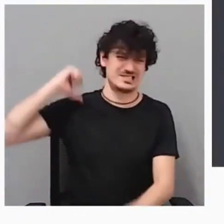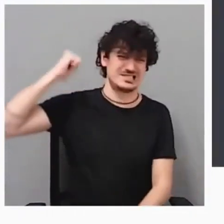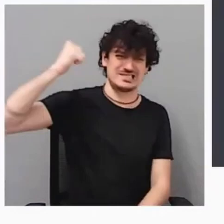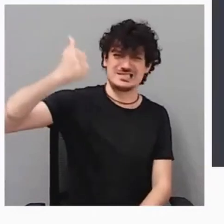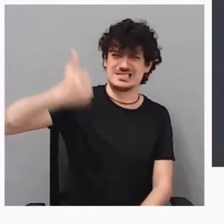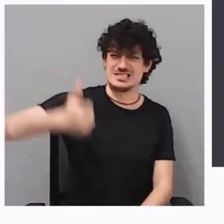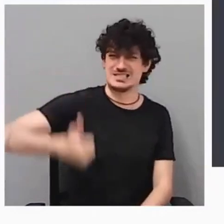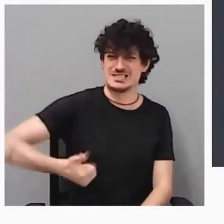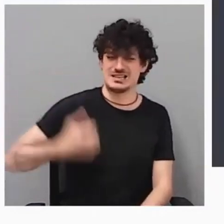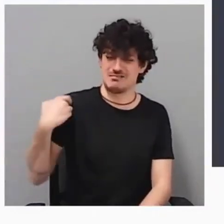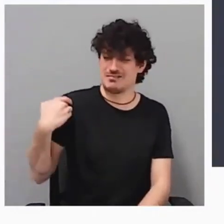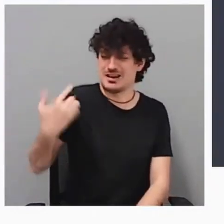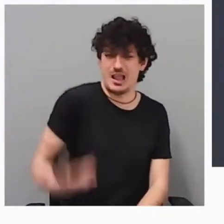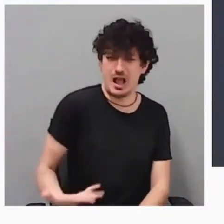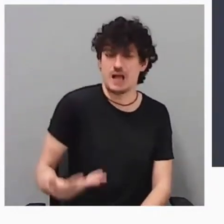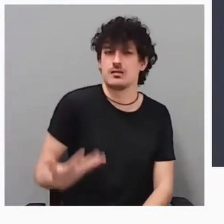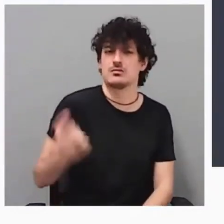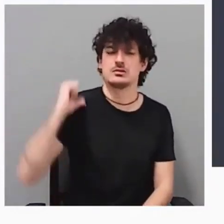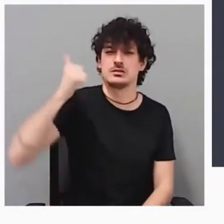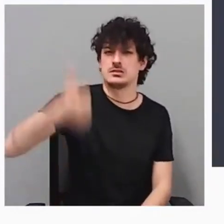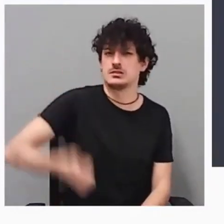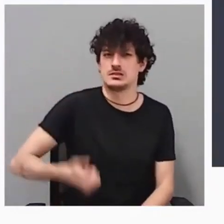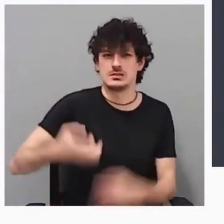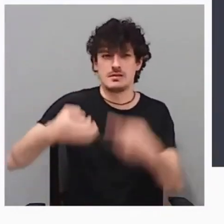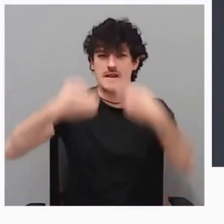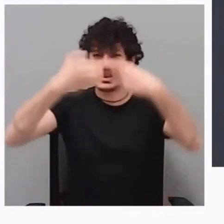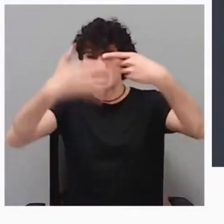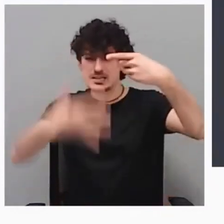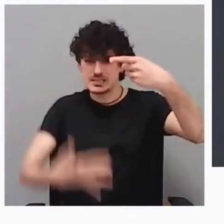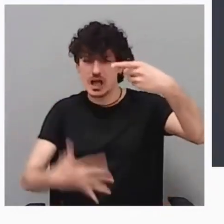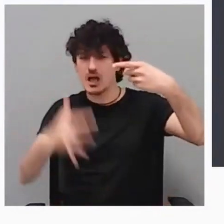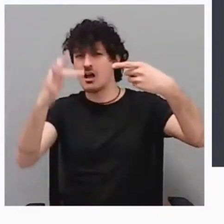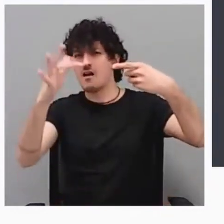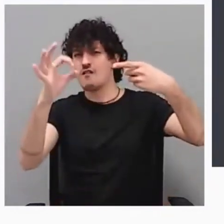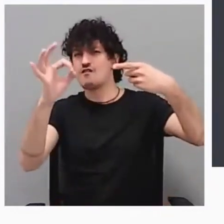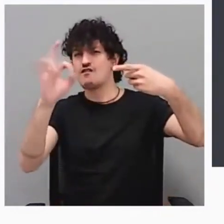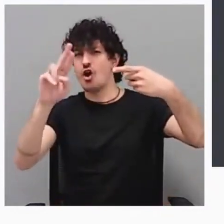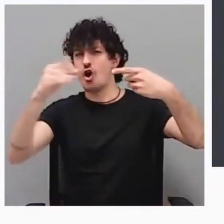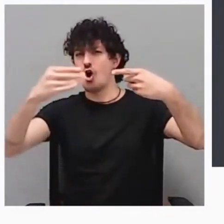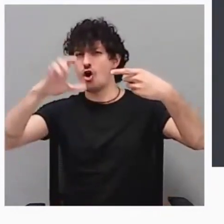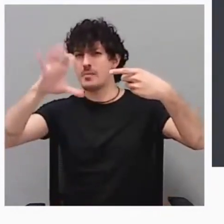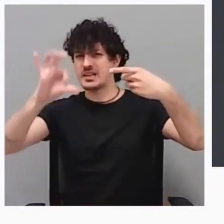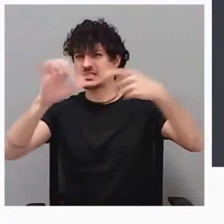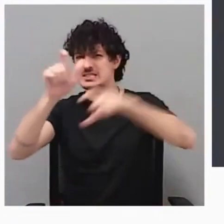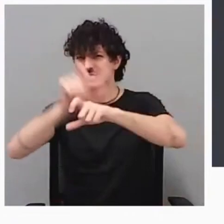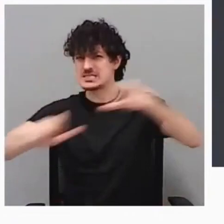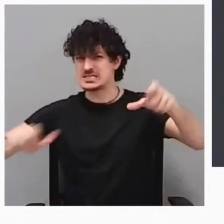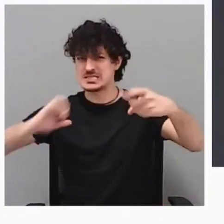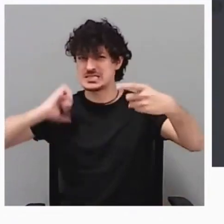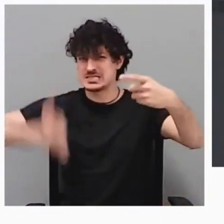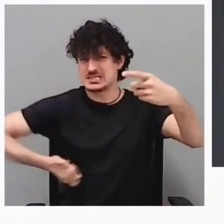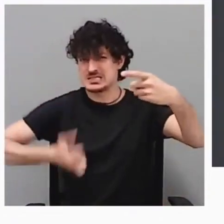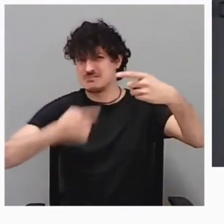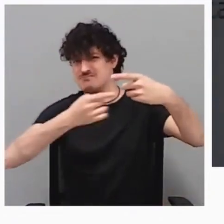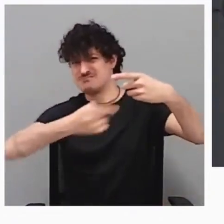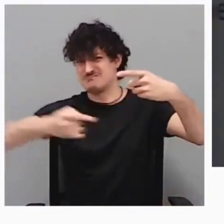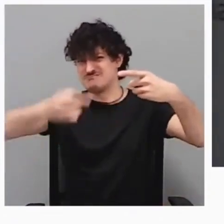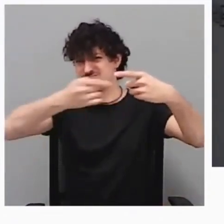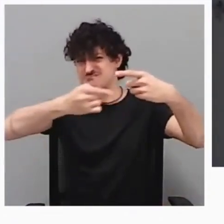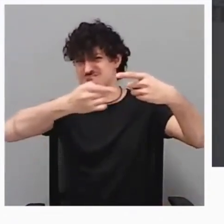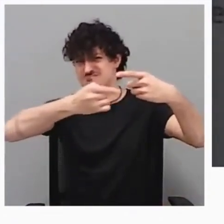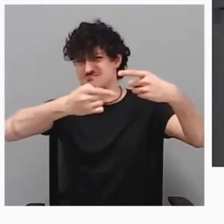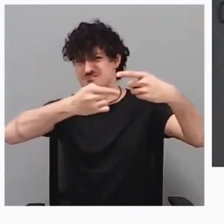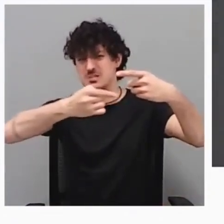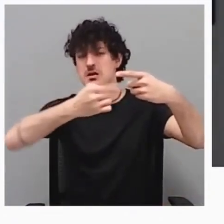Ha estado siempre entre los primeros puestos de la lista Forbes. Y él lo que hace, no fabrica nada, no presta ningún